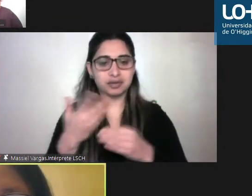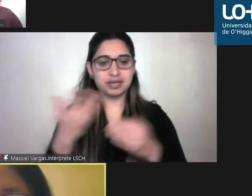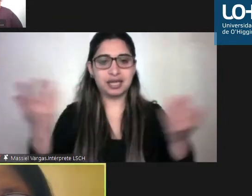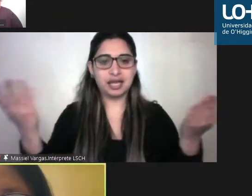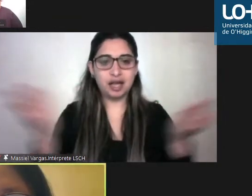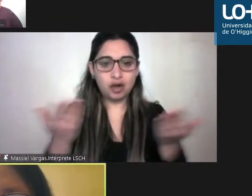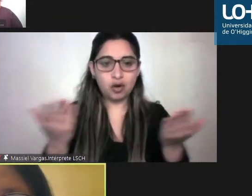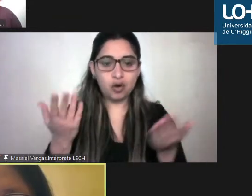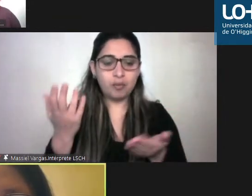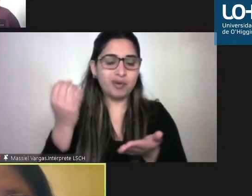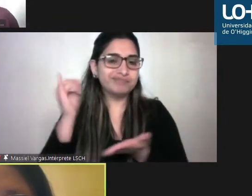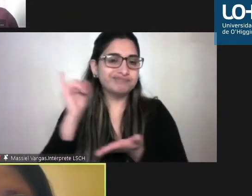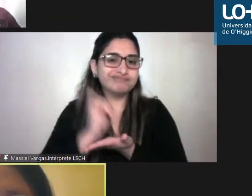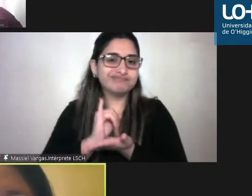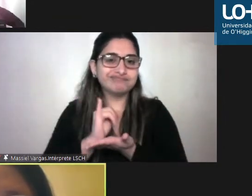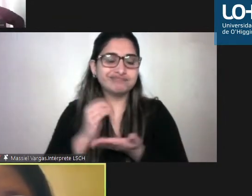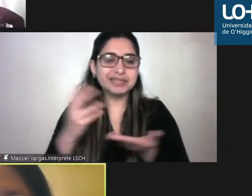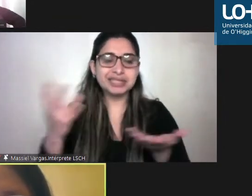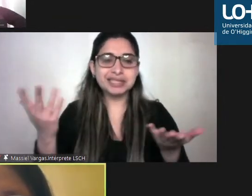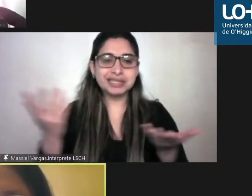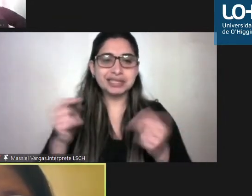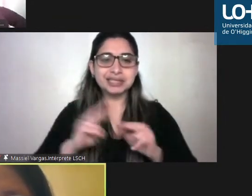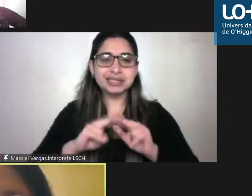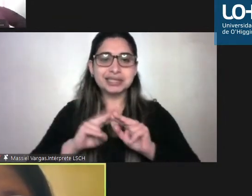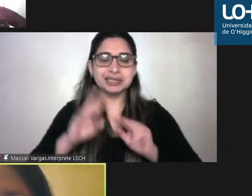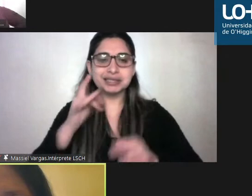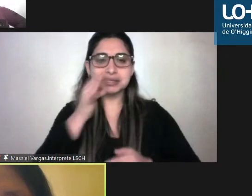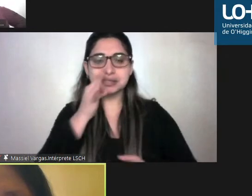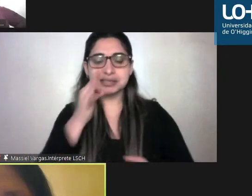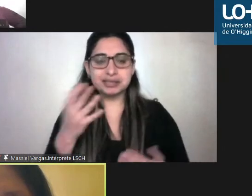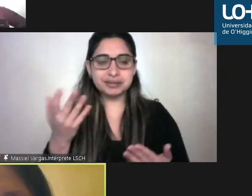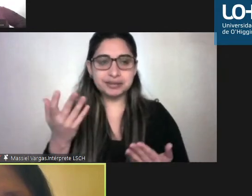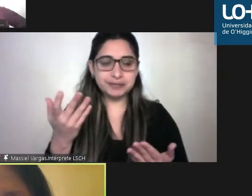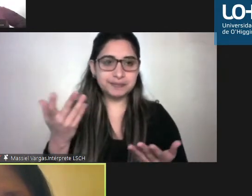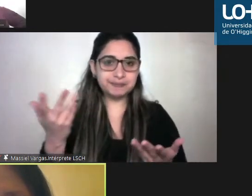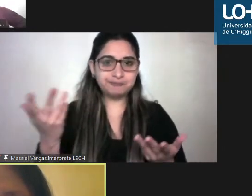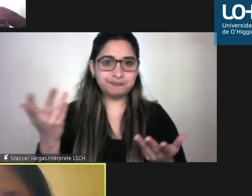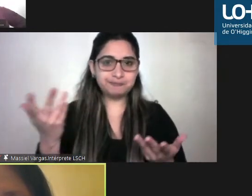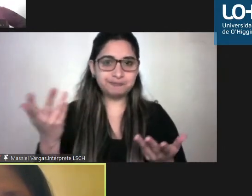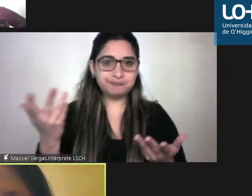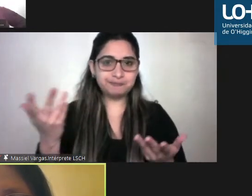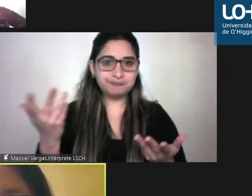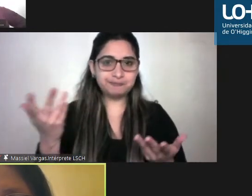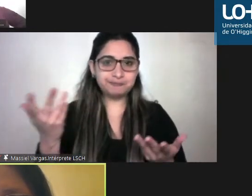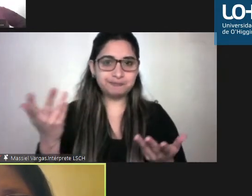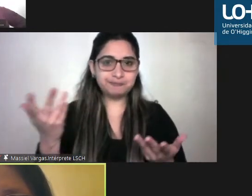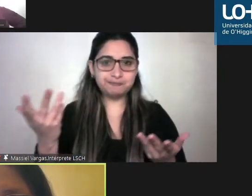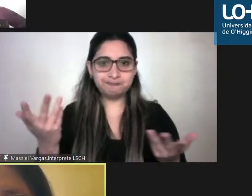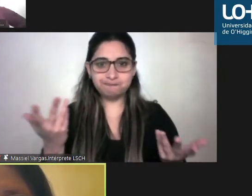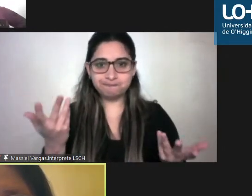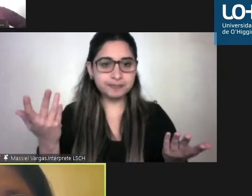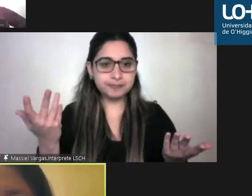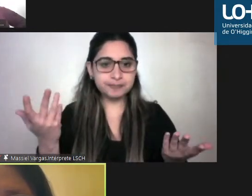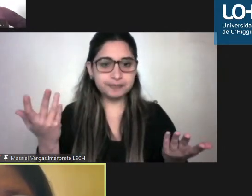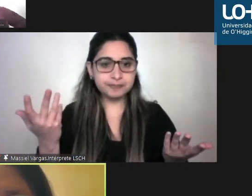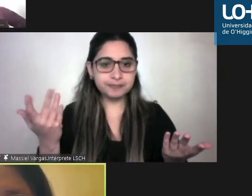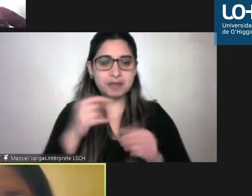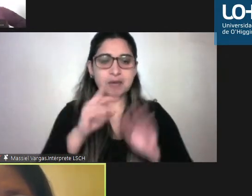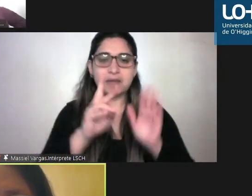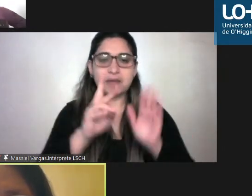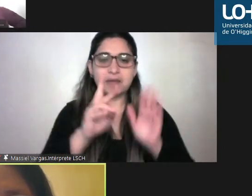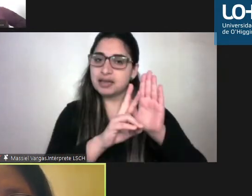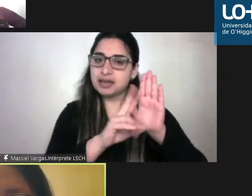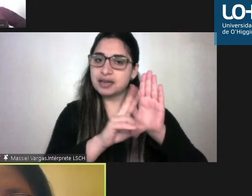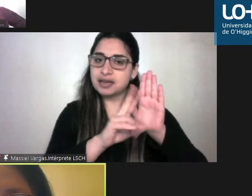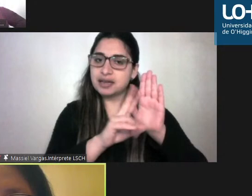instituciones? bueno eso implica una más allá de la ¿cómo explicar? más allá de las leyes yo creo que tiene